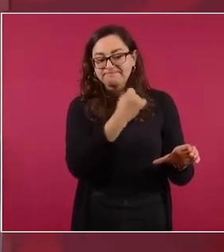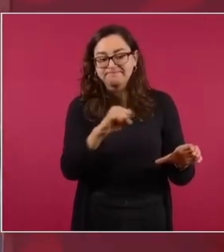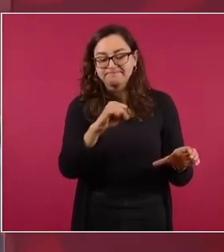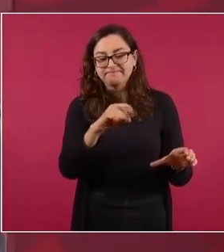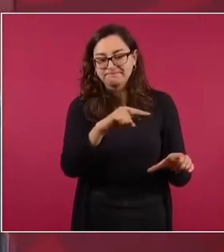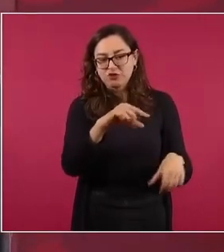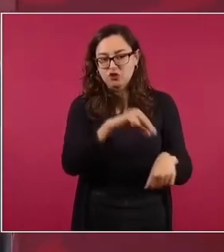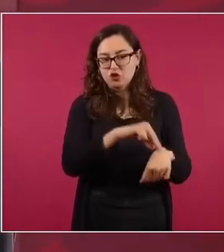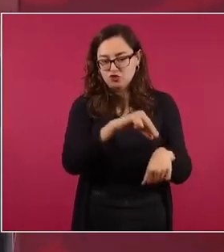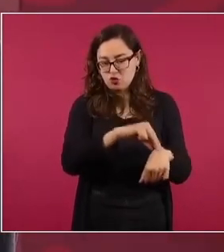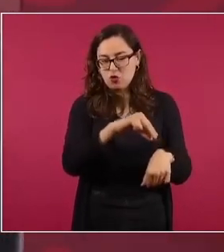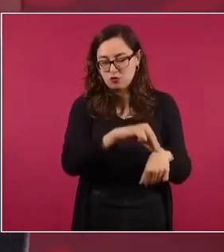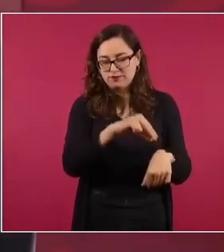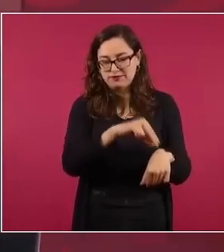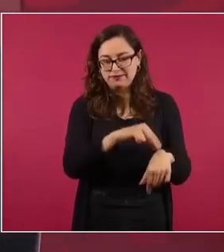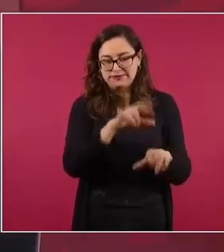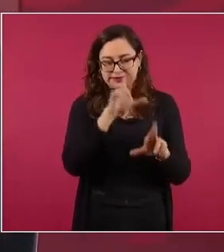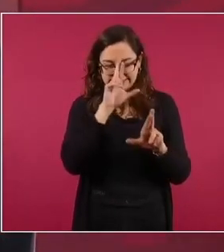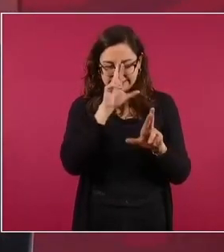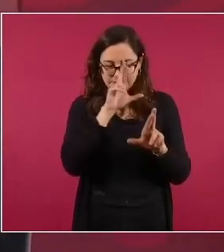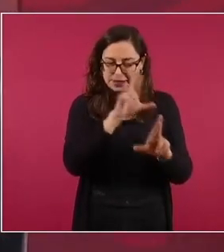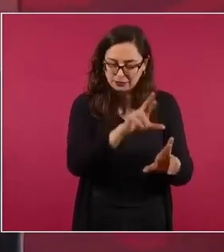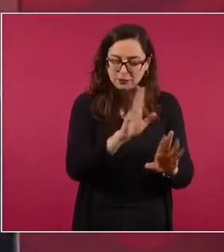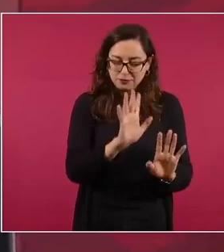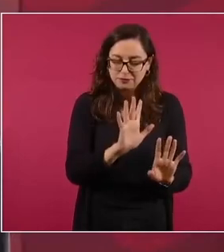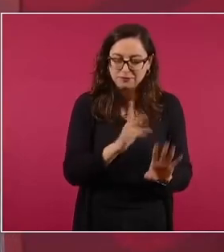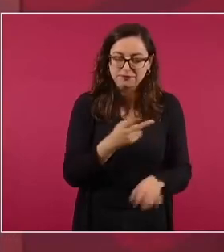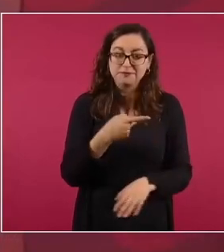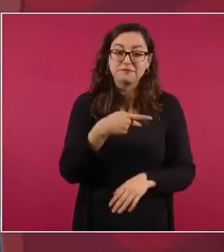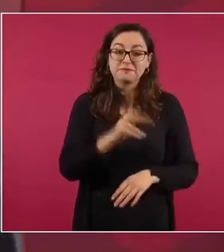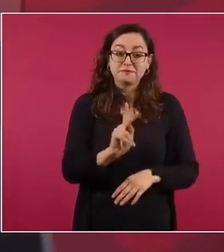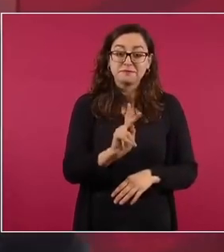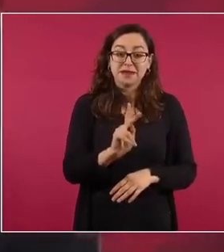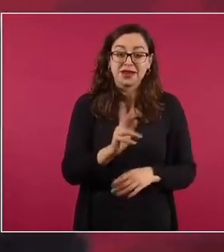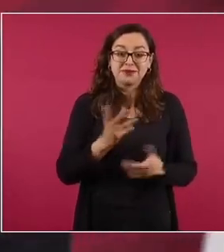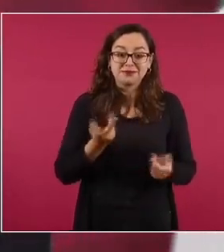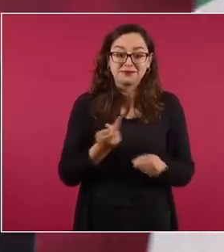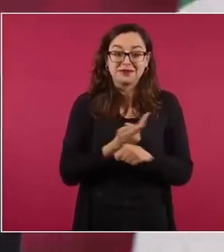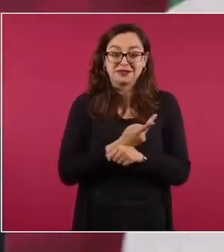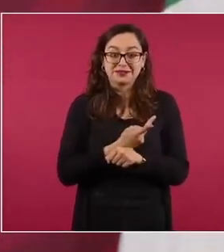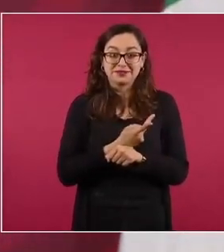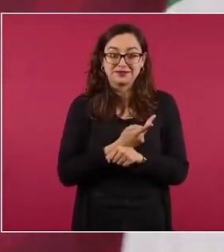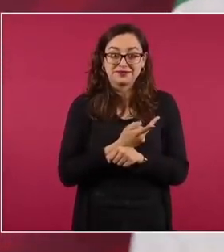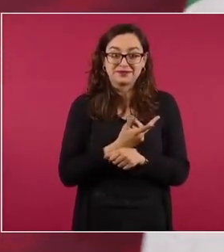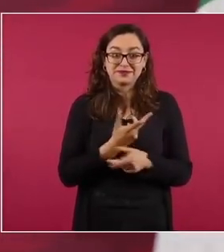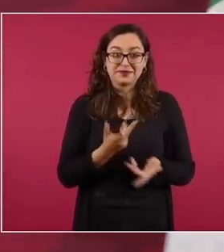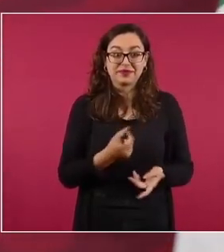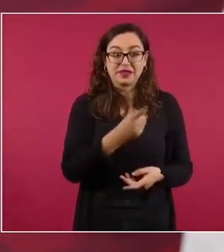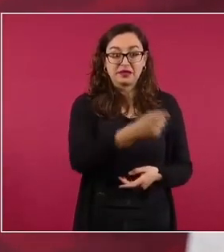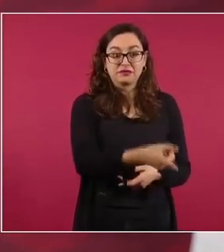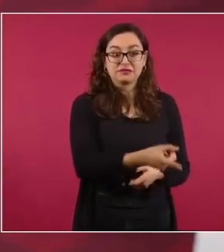a pues lo que no quieren es que uno se muera